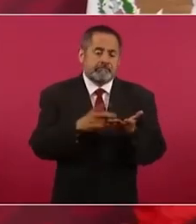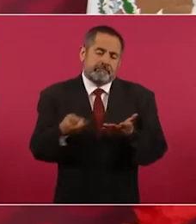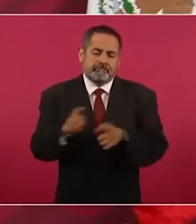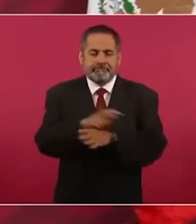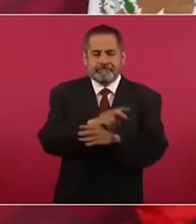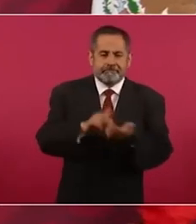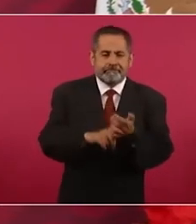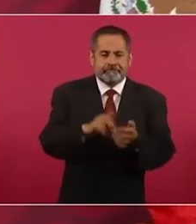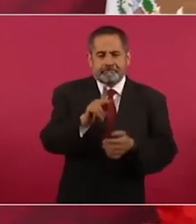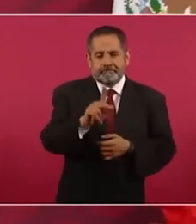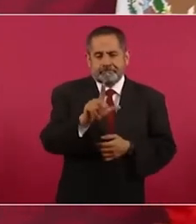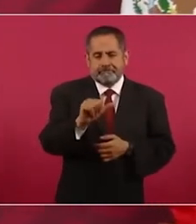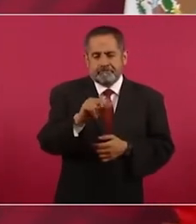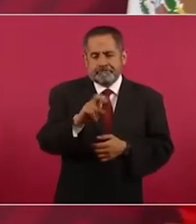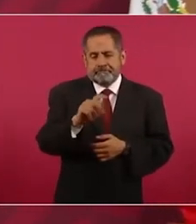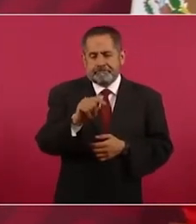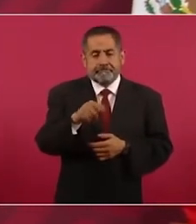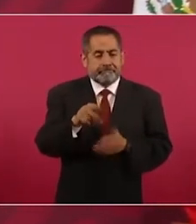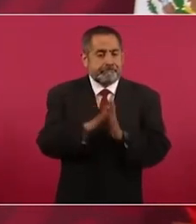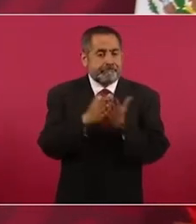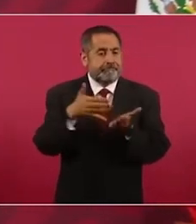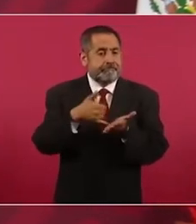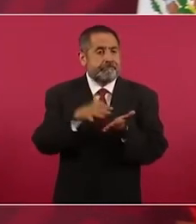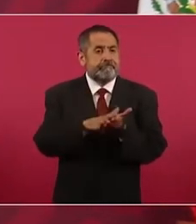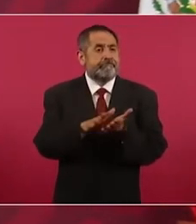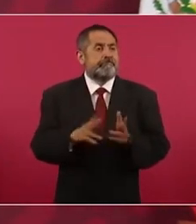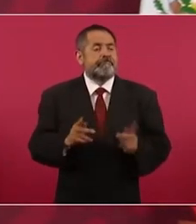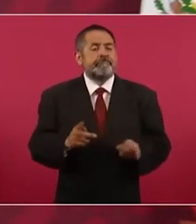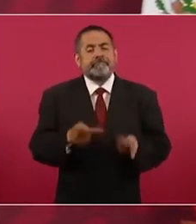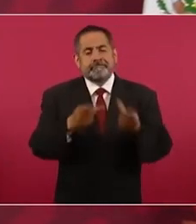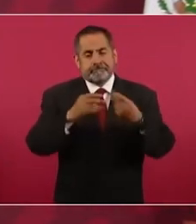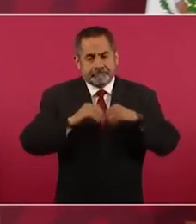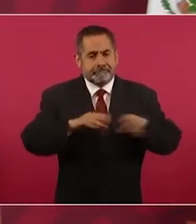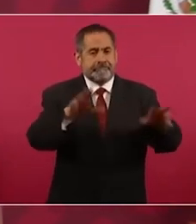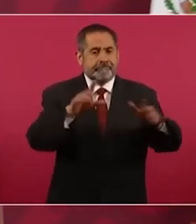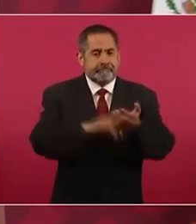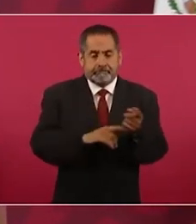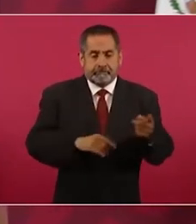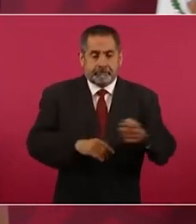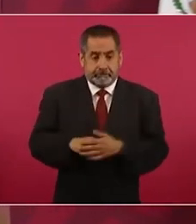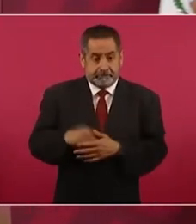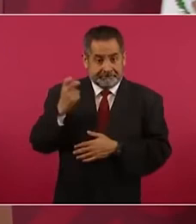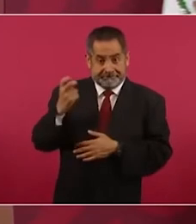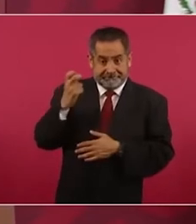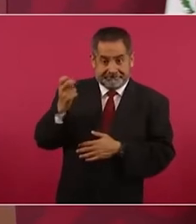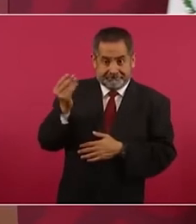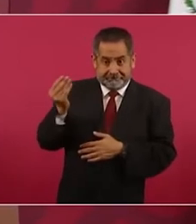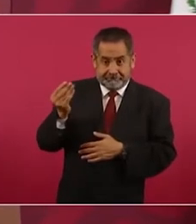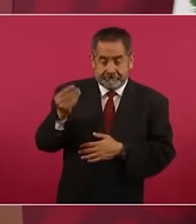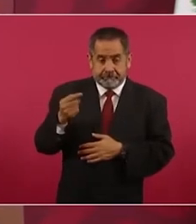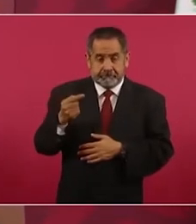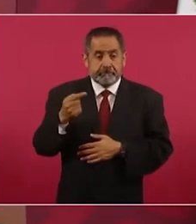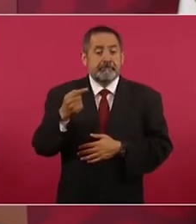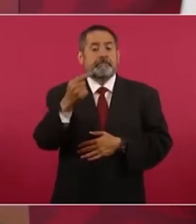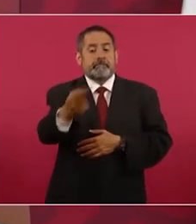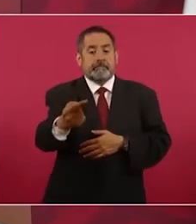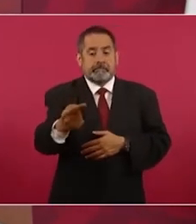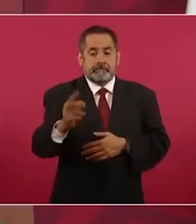y este y por este libro hasta diciembre